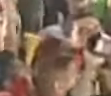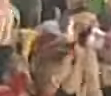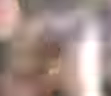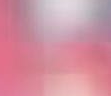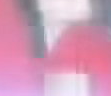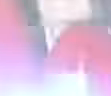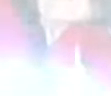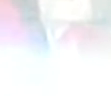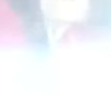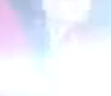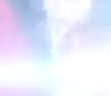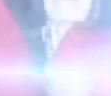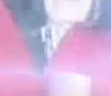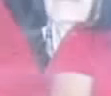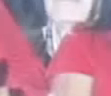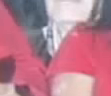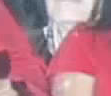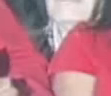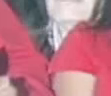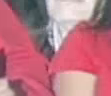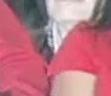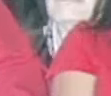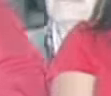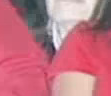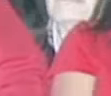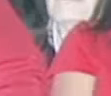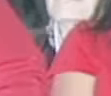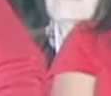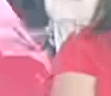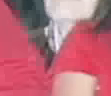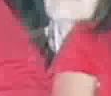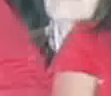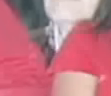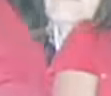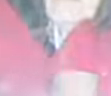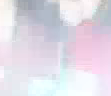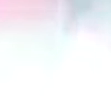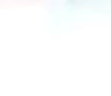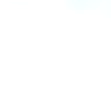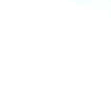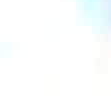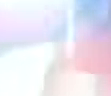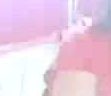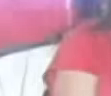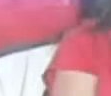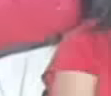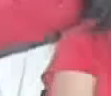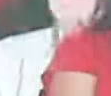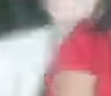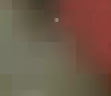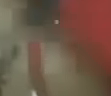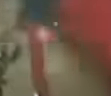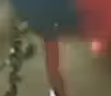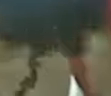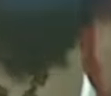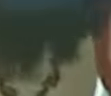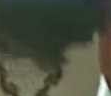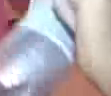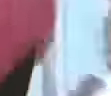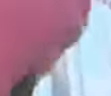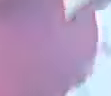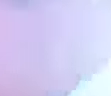hoy abierto de par en par la puerta del futuro